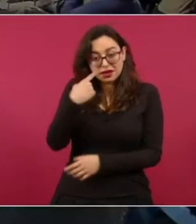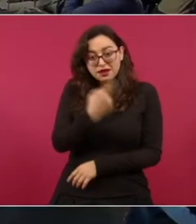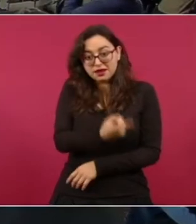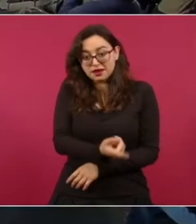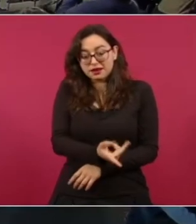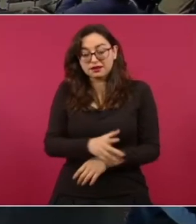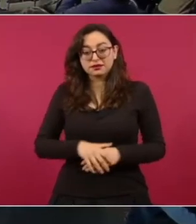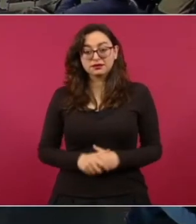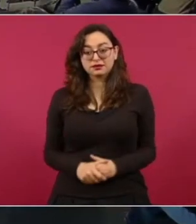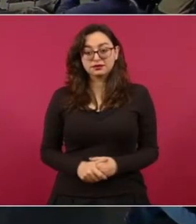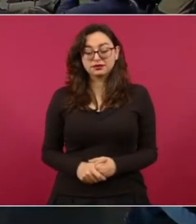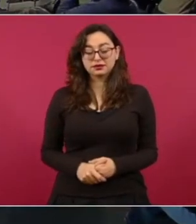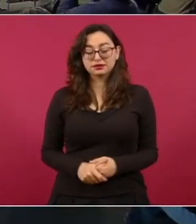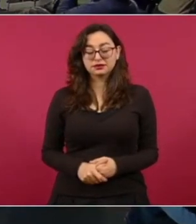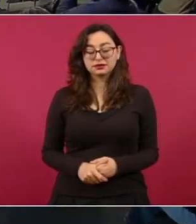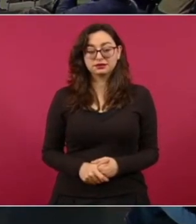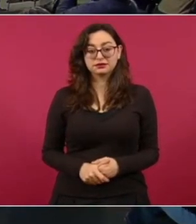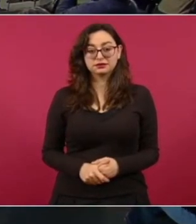que, cierto,